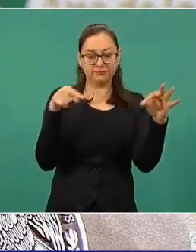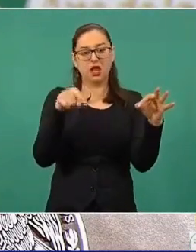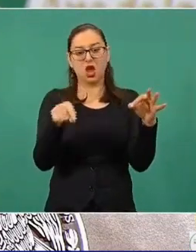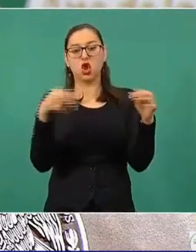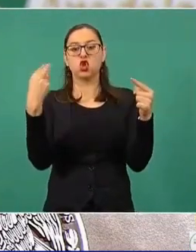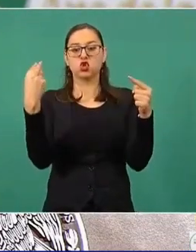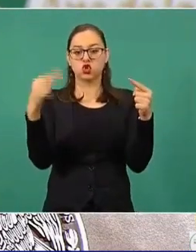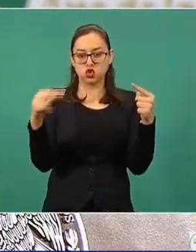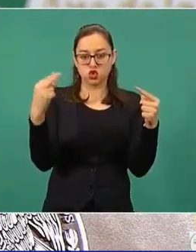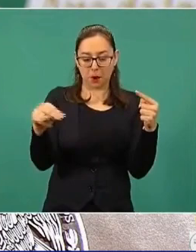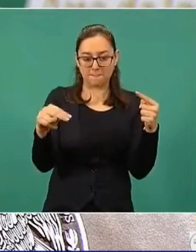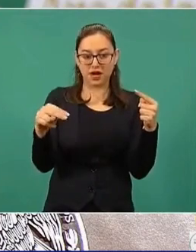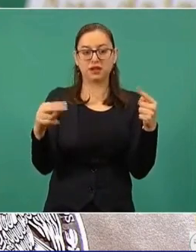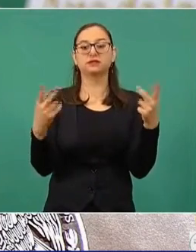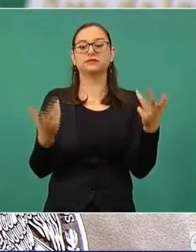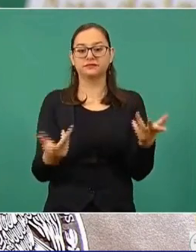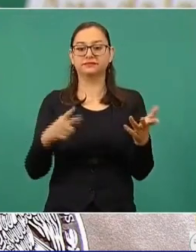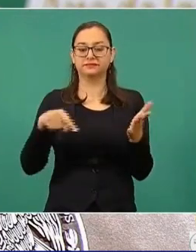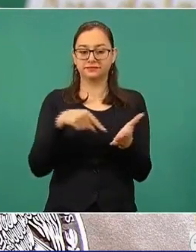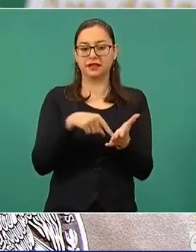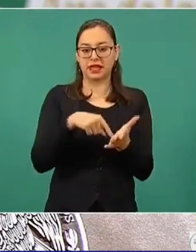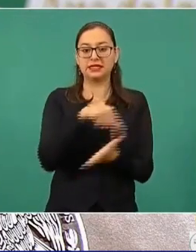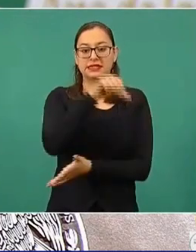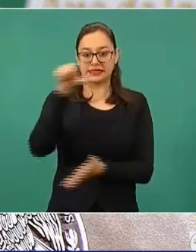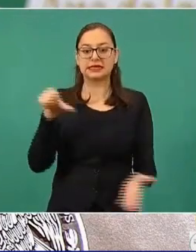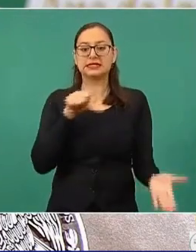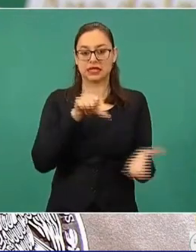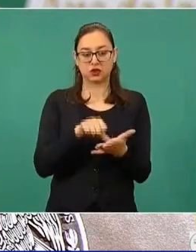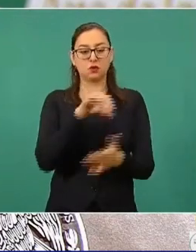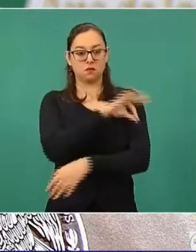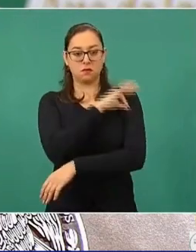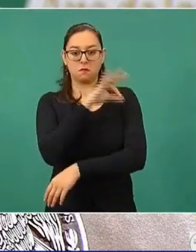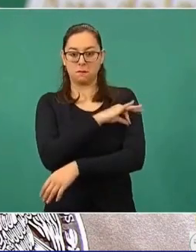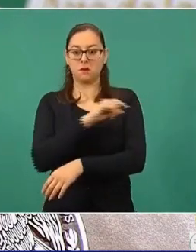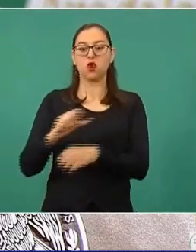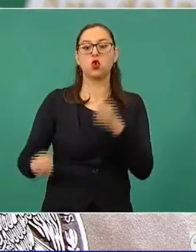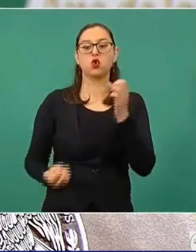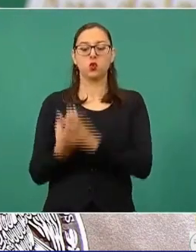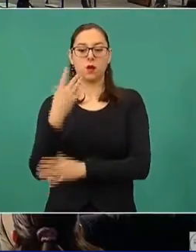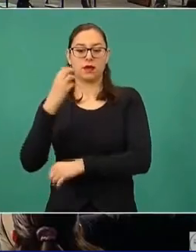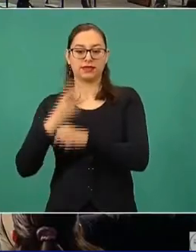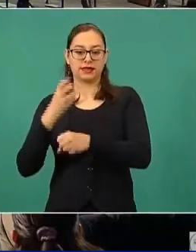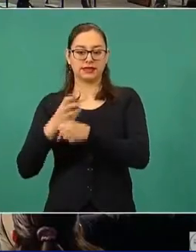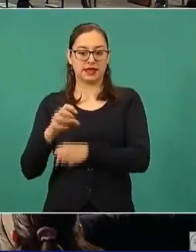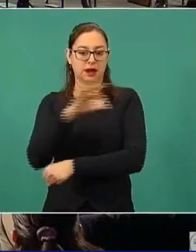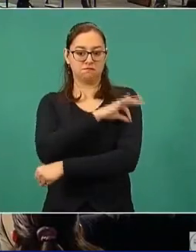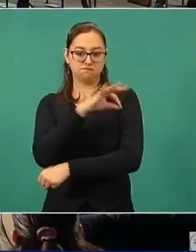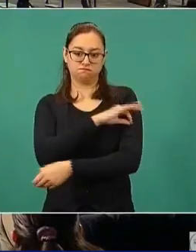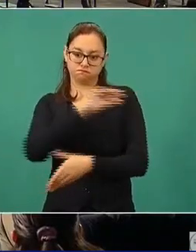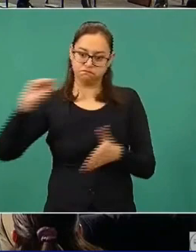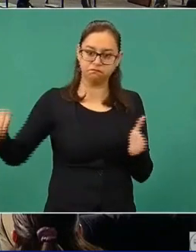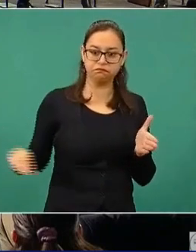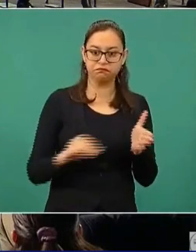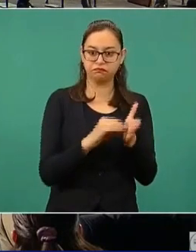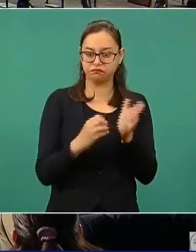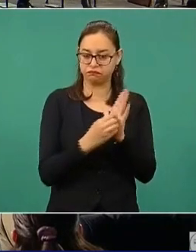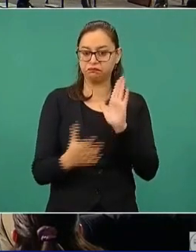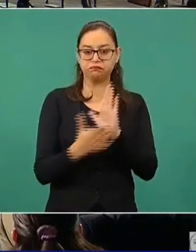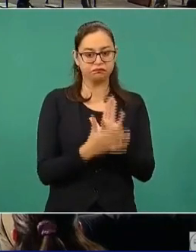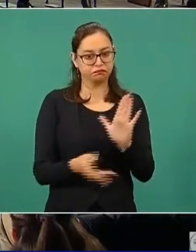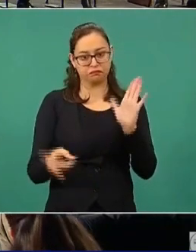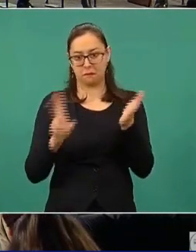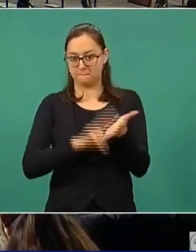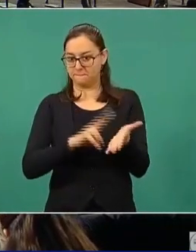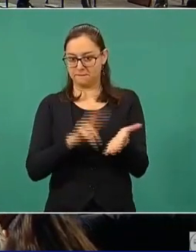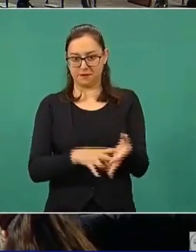el nombre preimpreso y en el centro de vacunación se agregan los datos de la inmunización y ese es el comprobante que será válido.